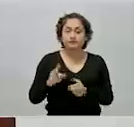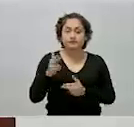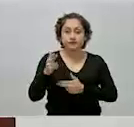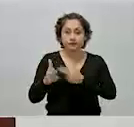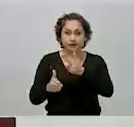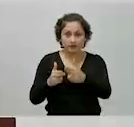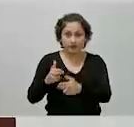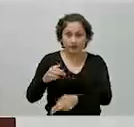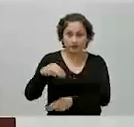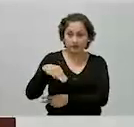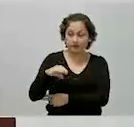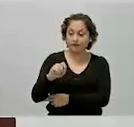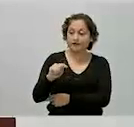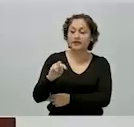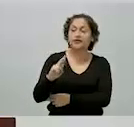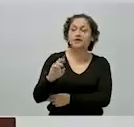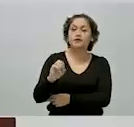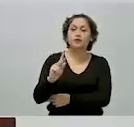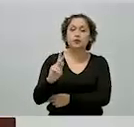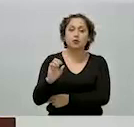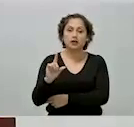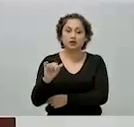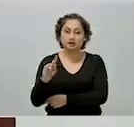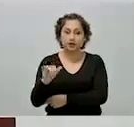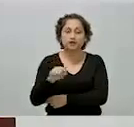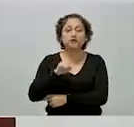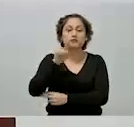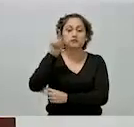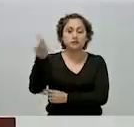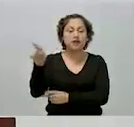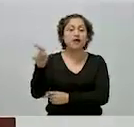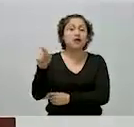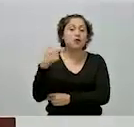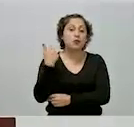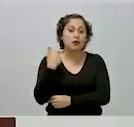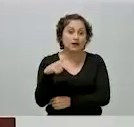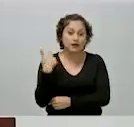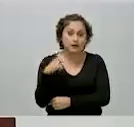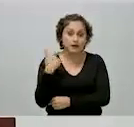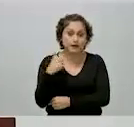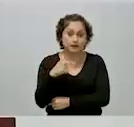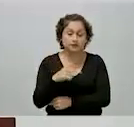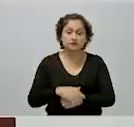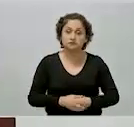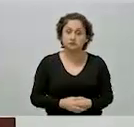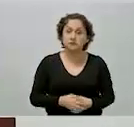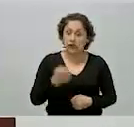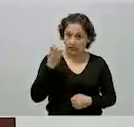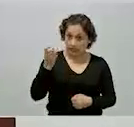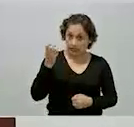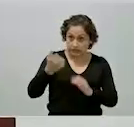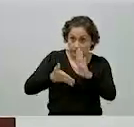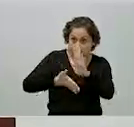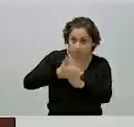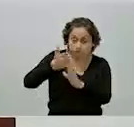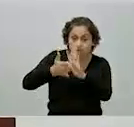de Guadalajara. Es una obra que también